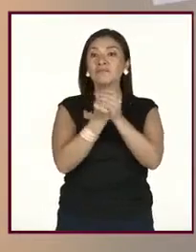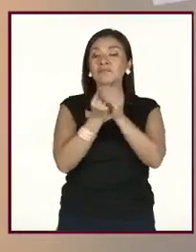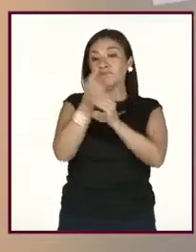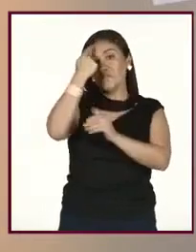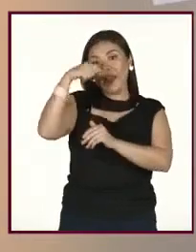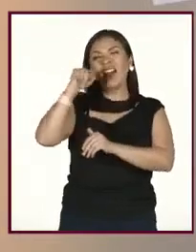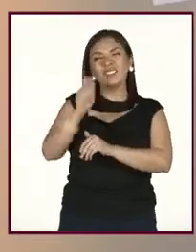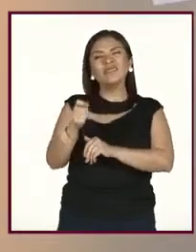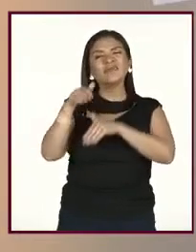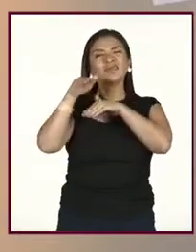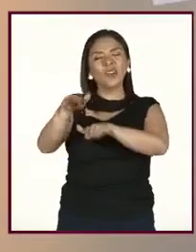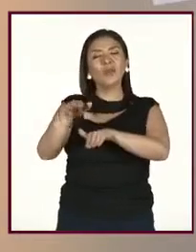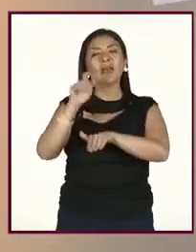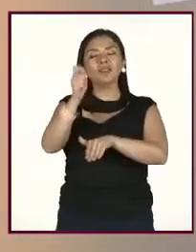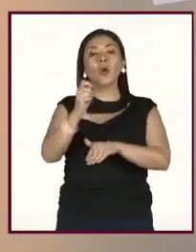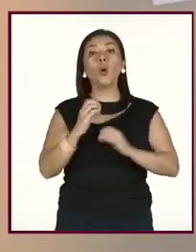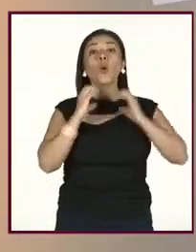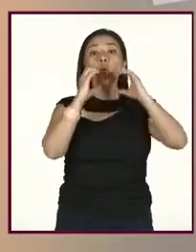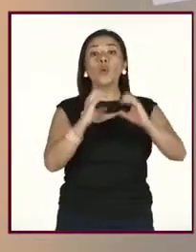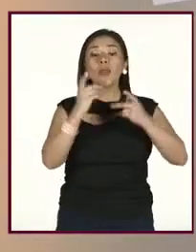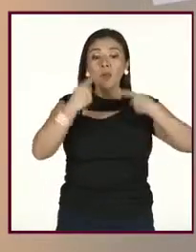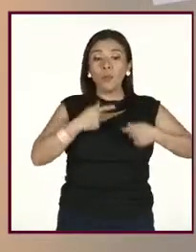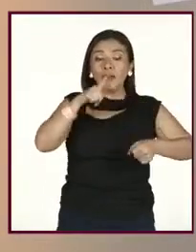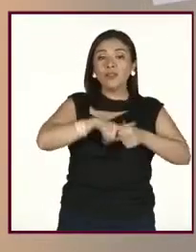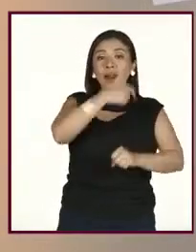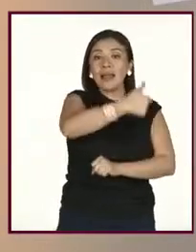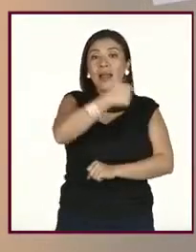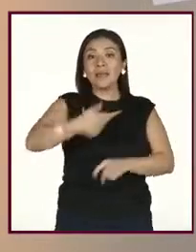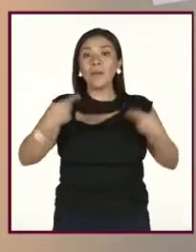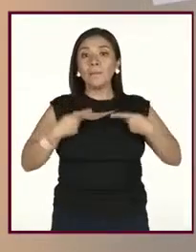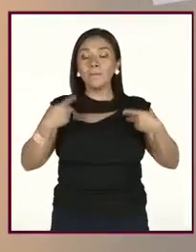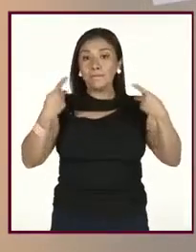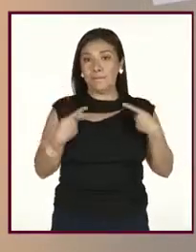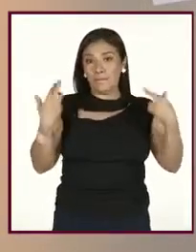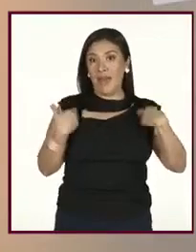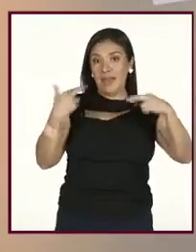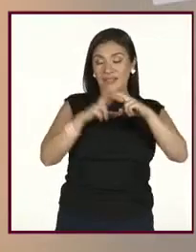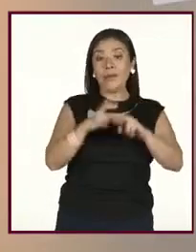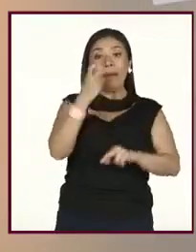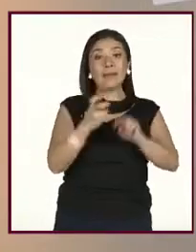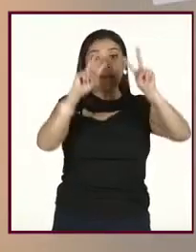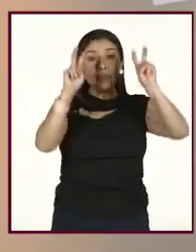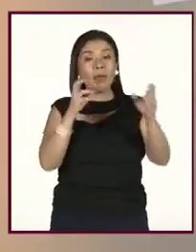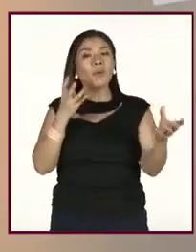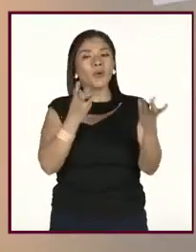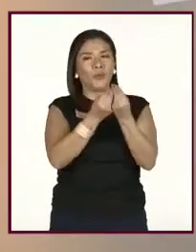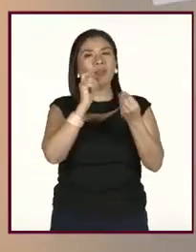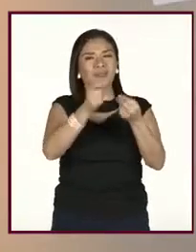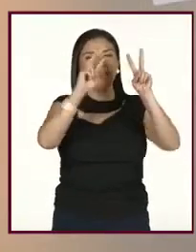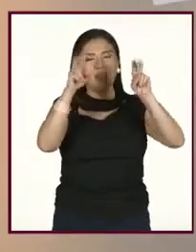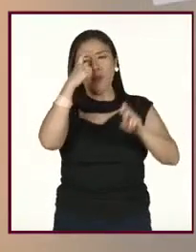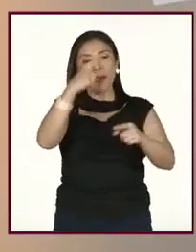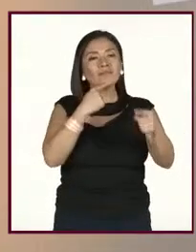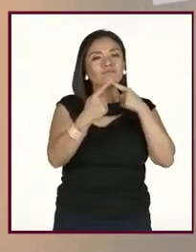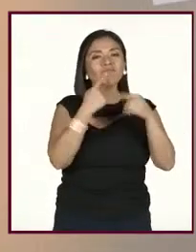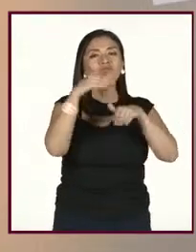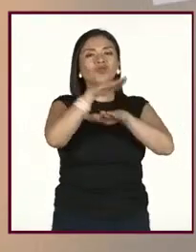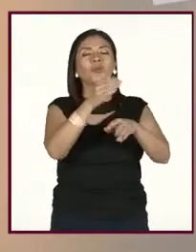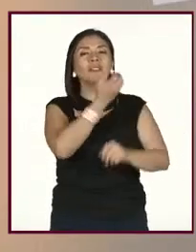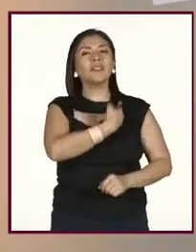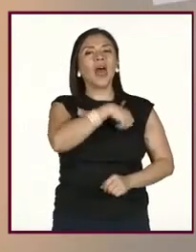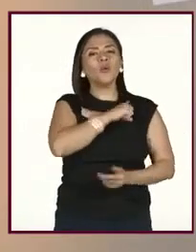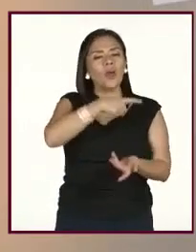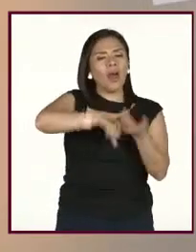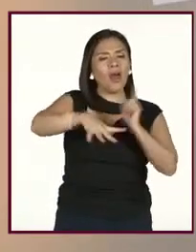hablaremos sobre el autocuidado del docente. Tema que forma parte de la serie Dialoguemos sobre Salud, ¿Cómo promoverla